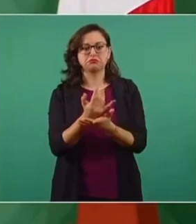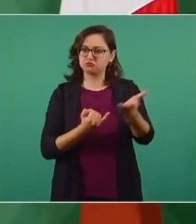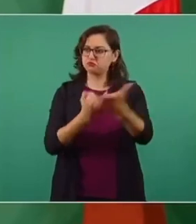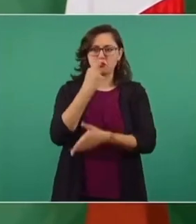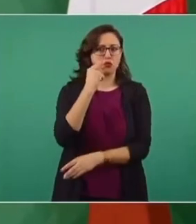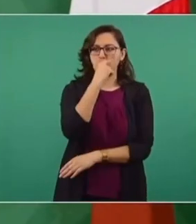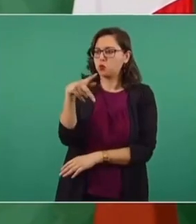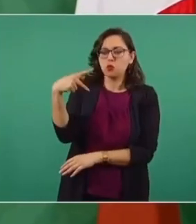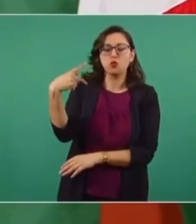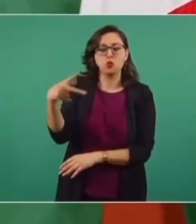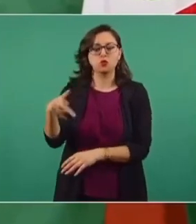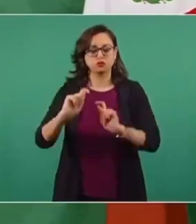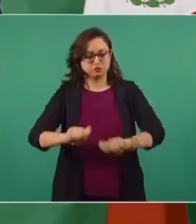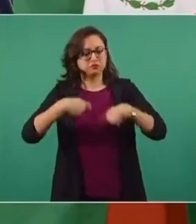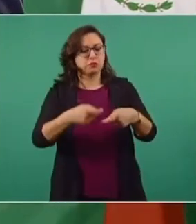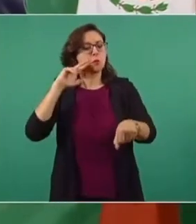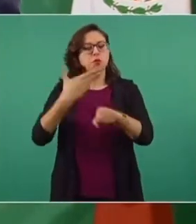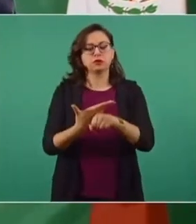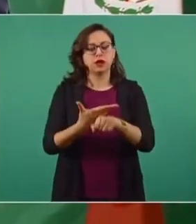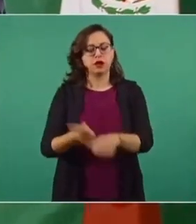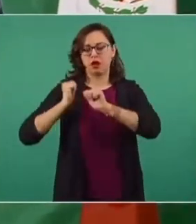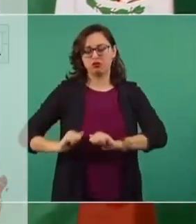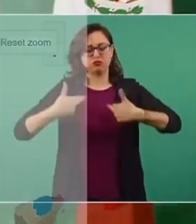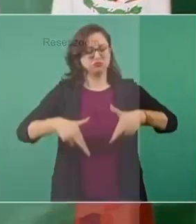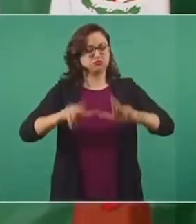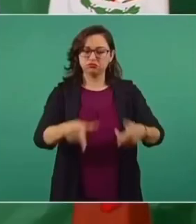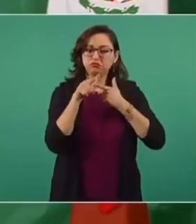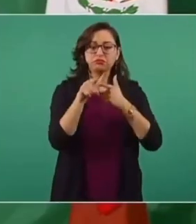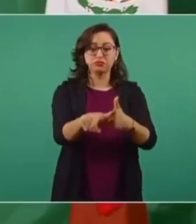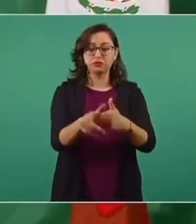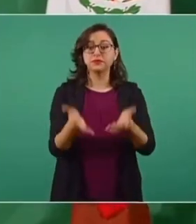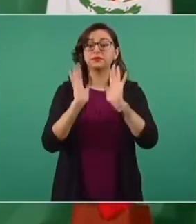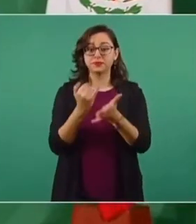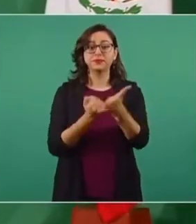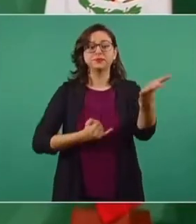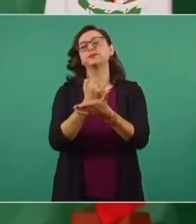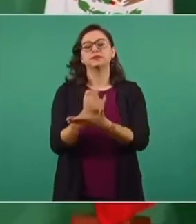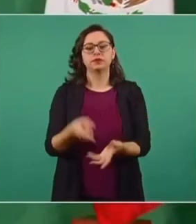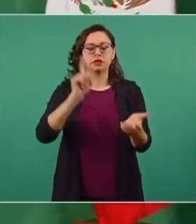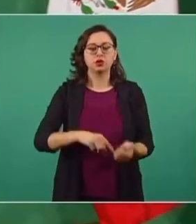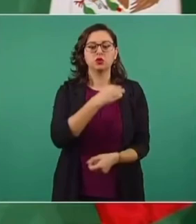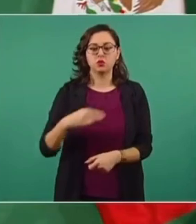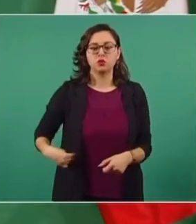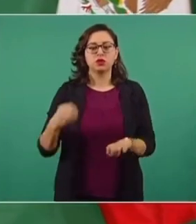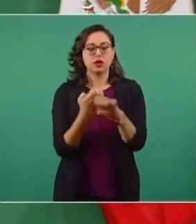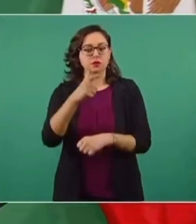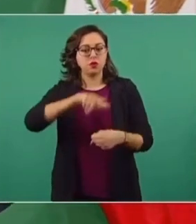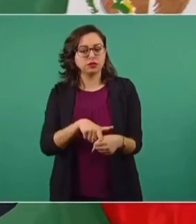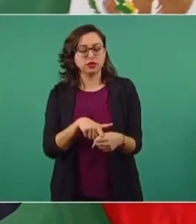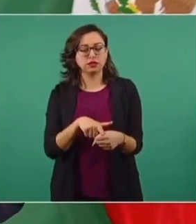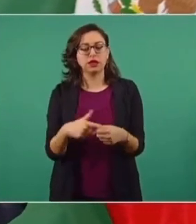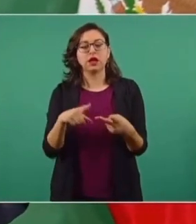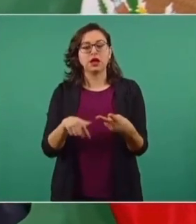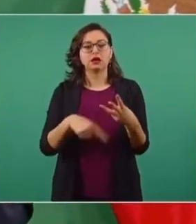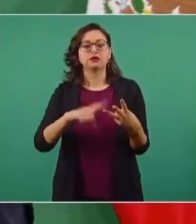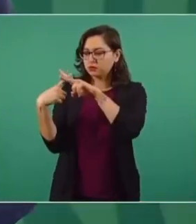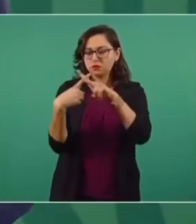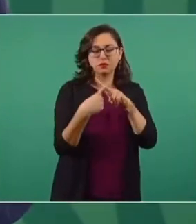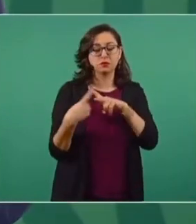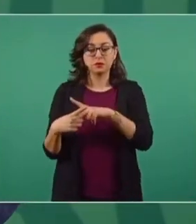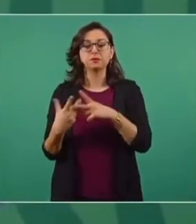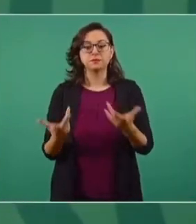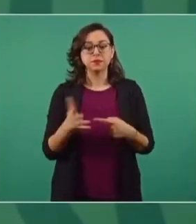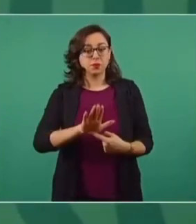decidió quiénes deben representarlo, tanto en elecciones municipales, estatales, en la Cámara de Diputados,